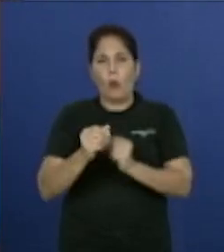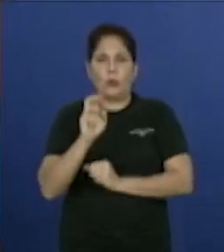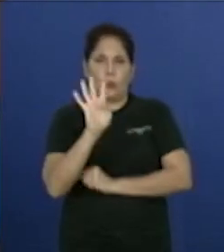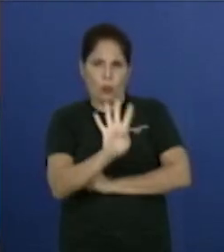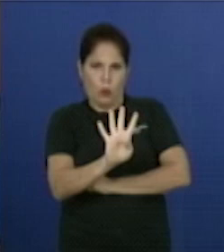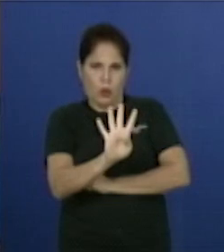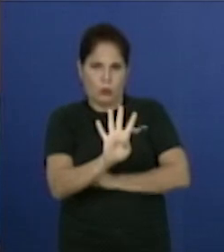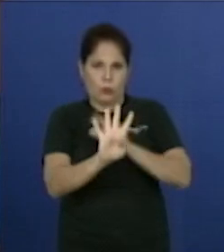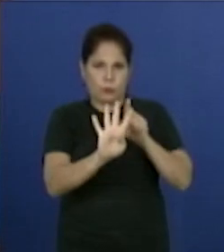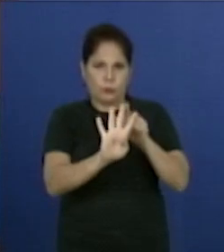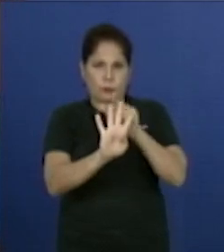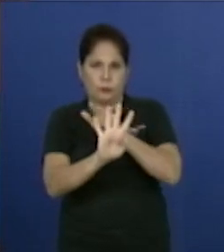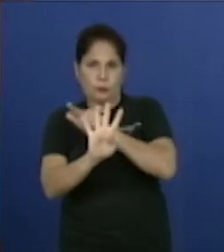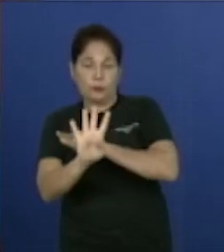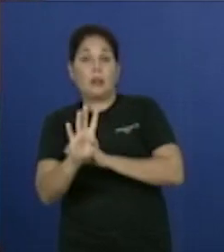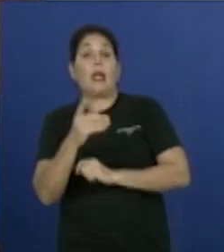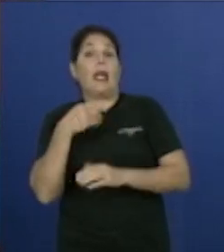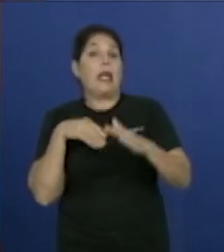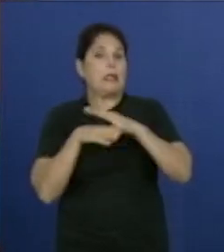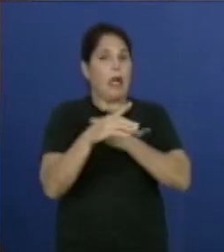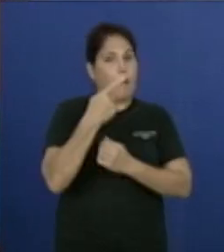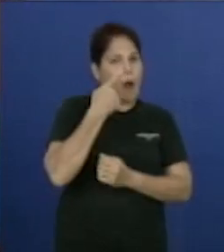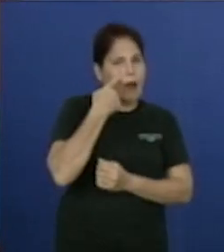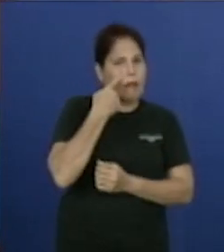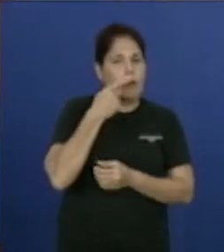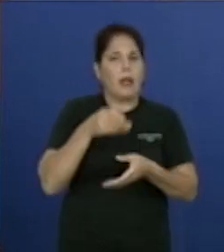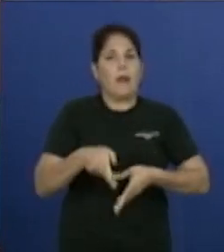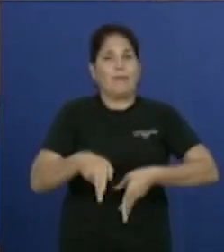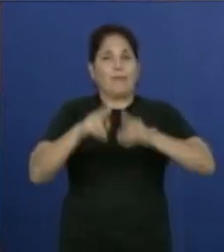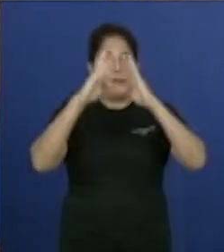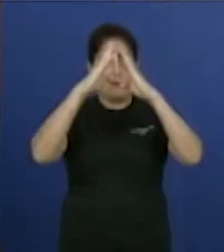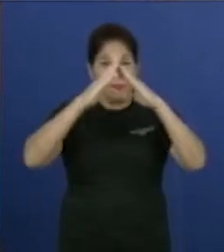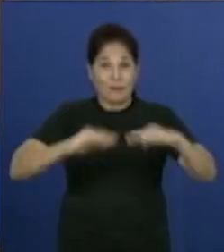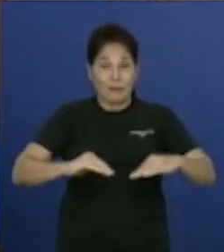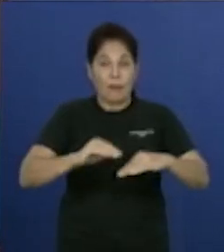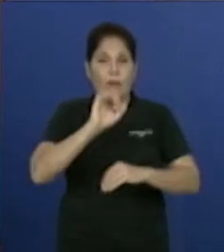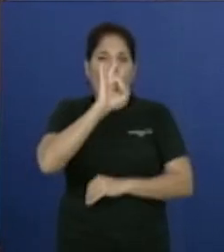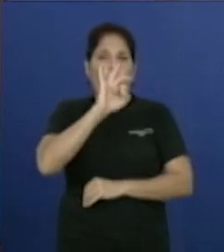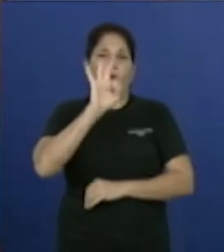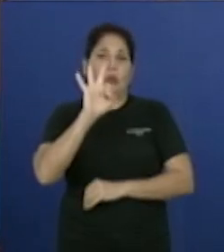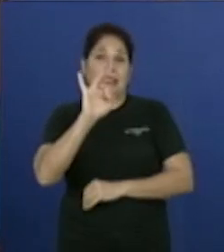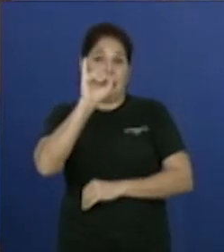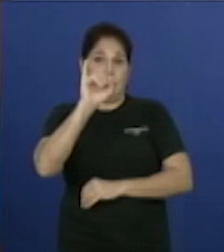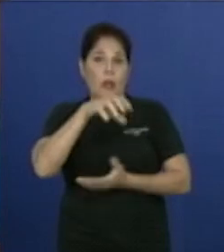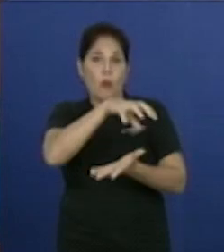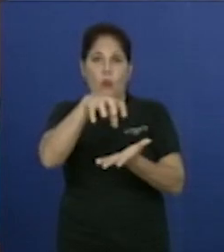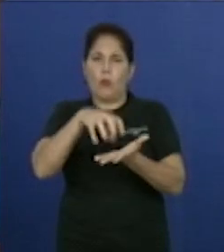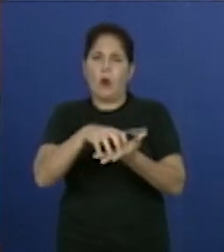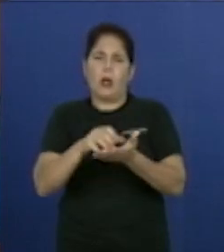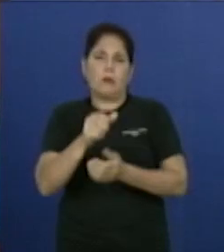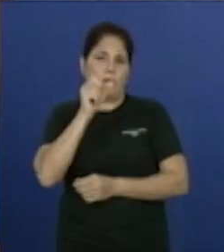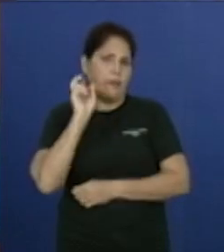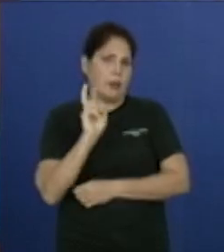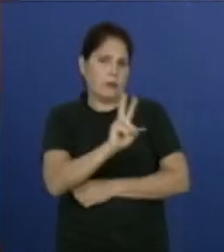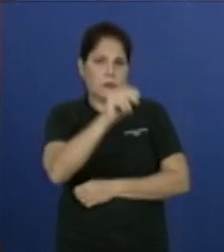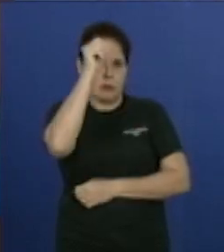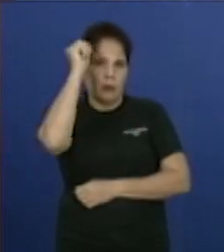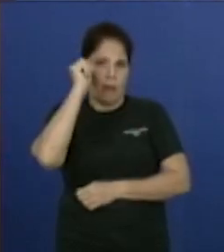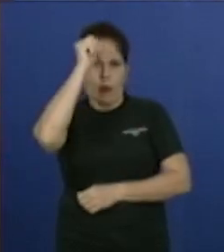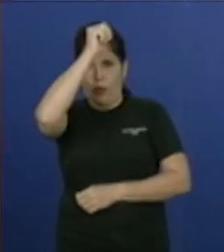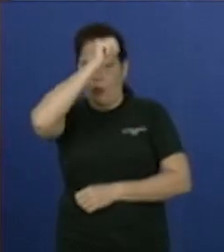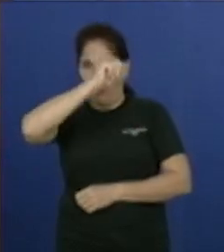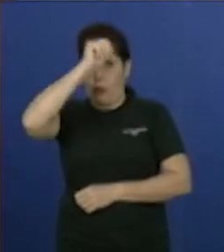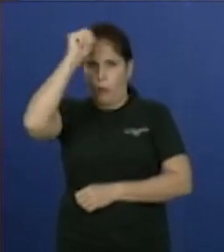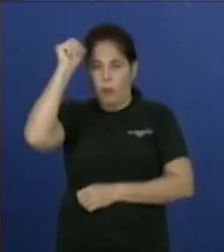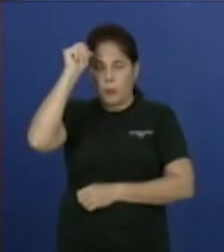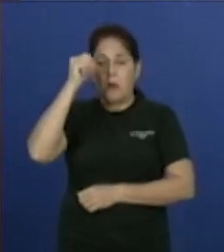inmediatamente que entraba una afectación, las 86 afectaciones se visitaron, entre sábado y domingo hoy tenemos